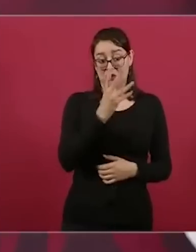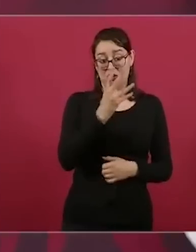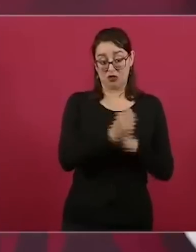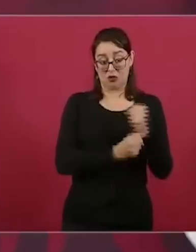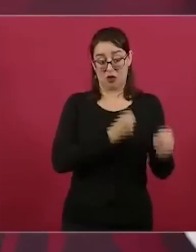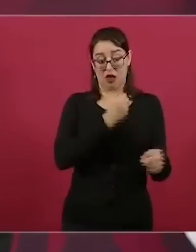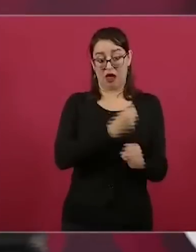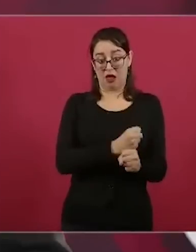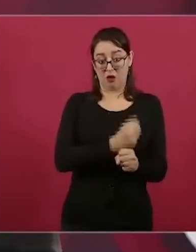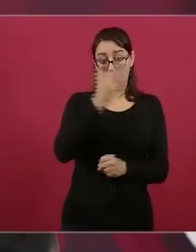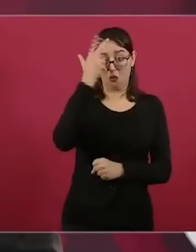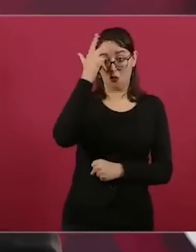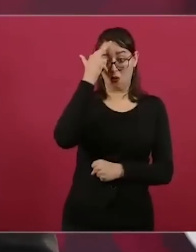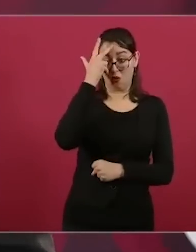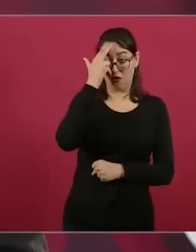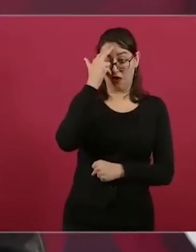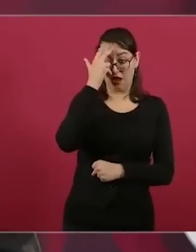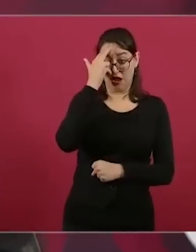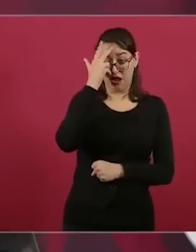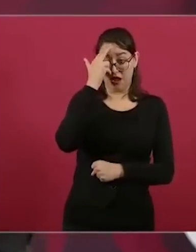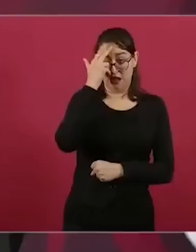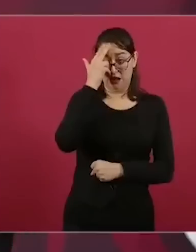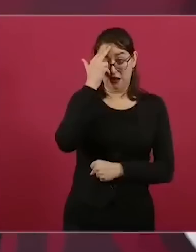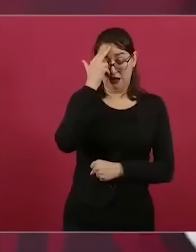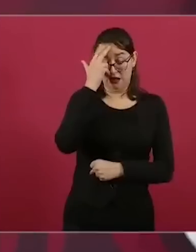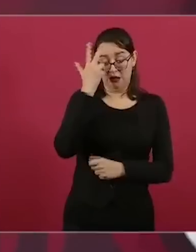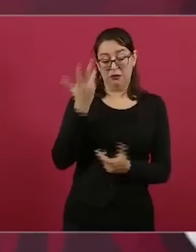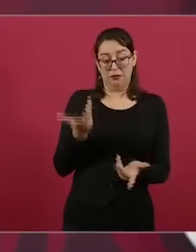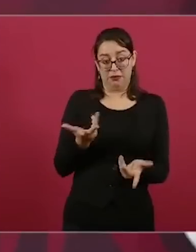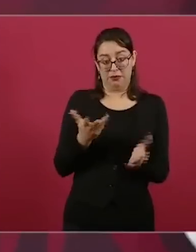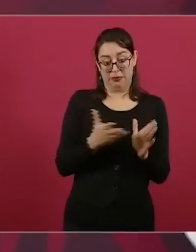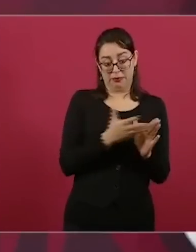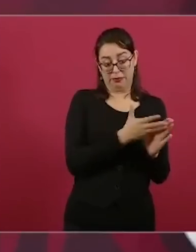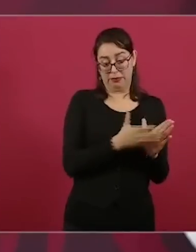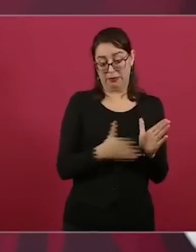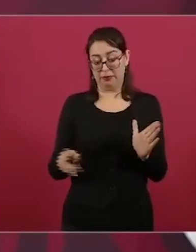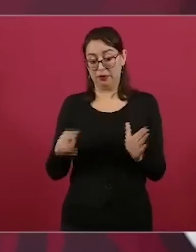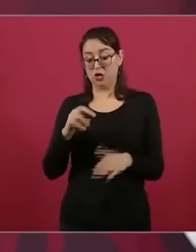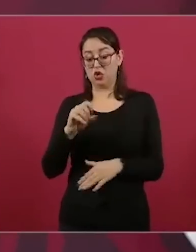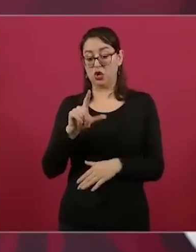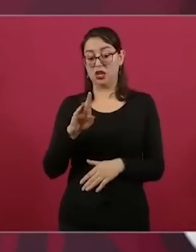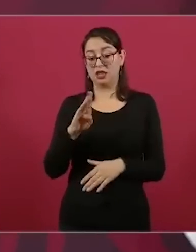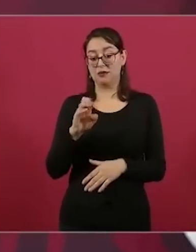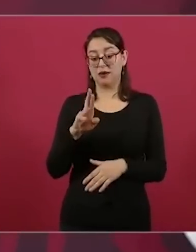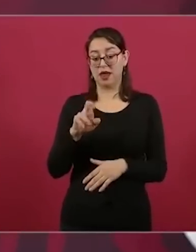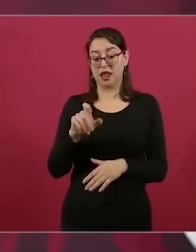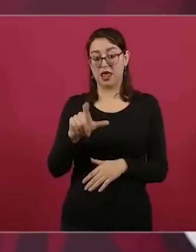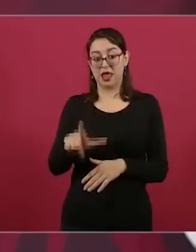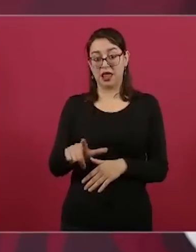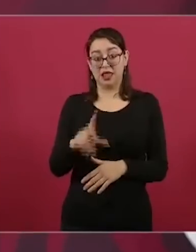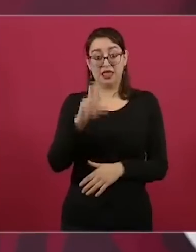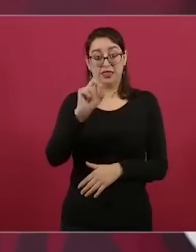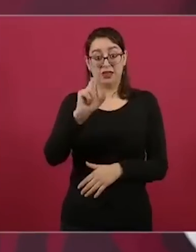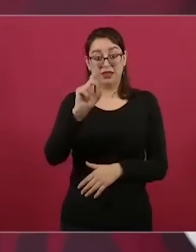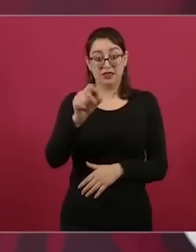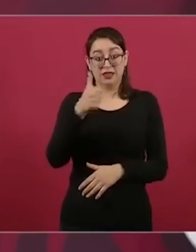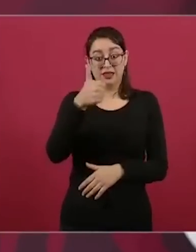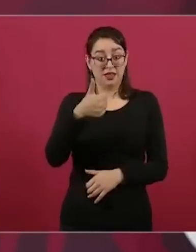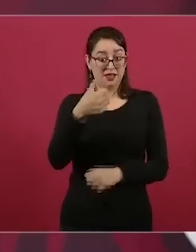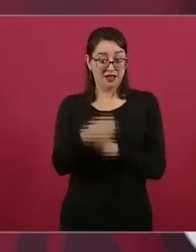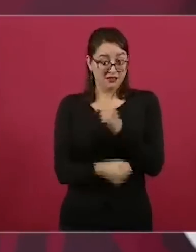este modelo político económico neoliberal o neoporfirista 36